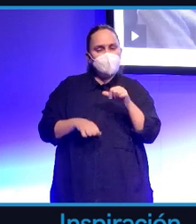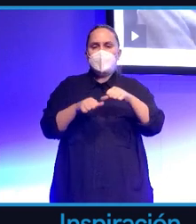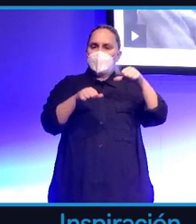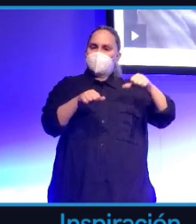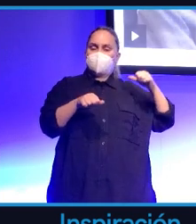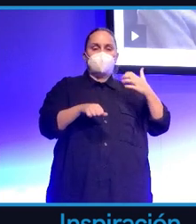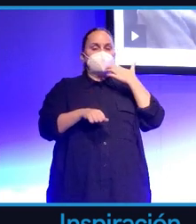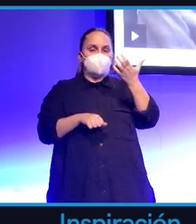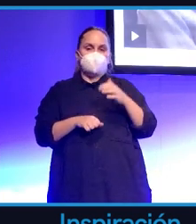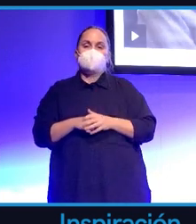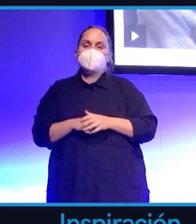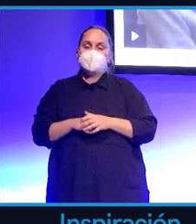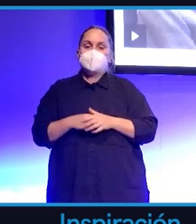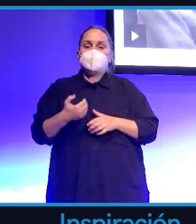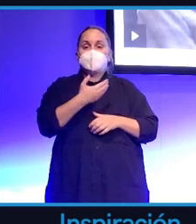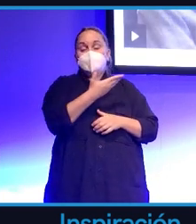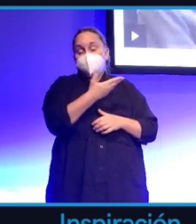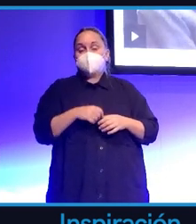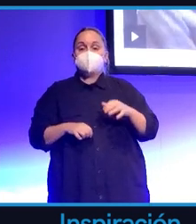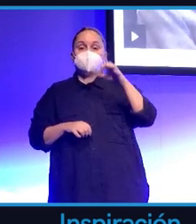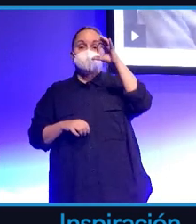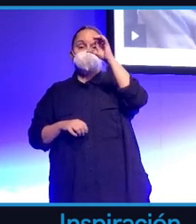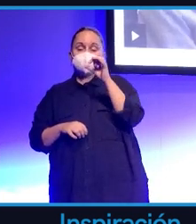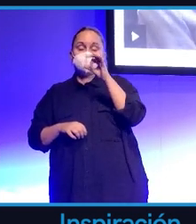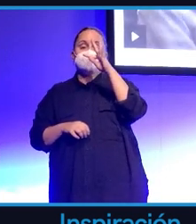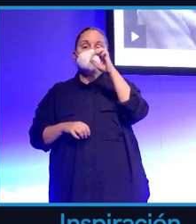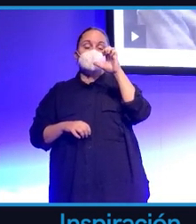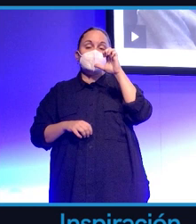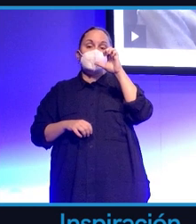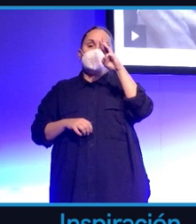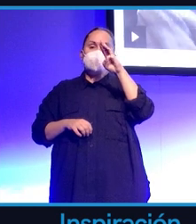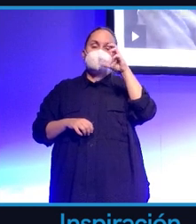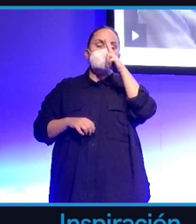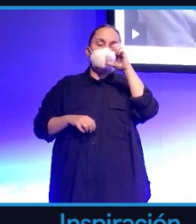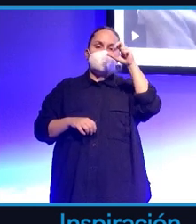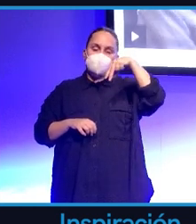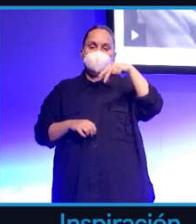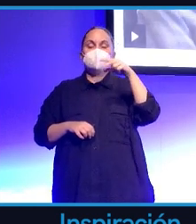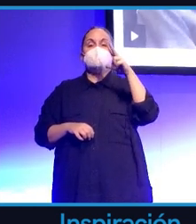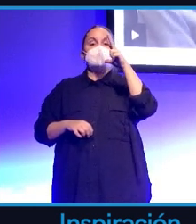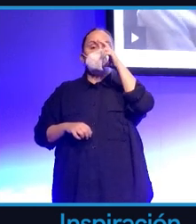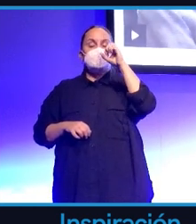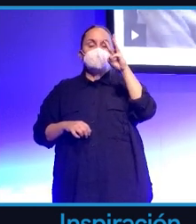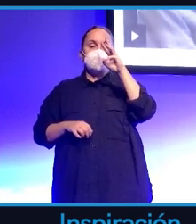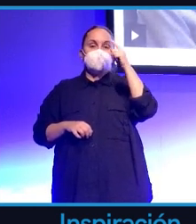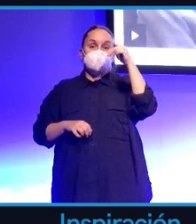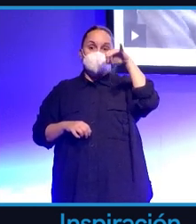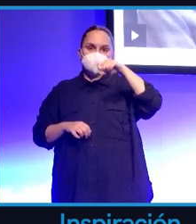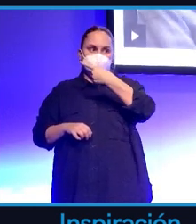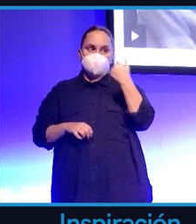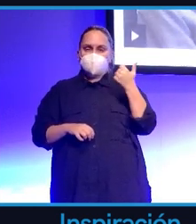Stephen Hawking, persona menos dudosa de ser un provocador, una de las personas más inteligentes del mundo,